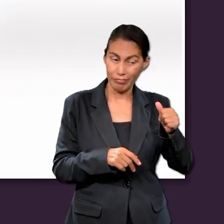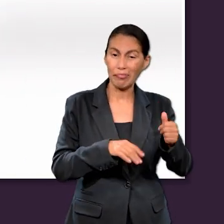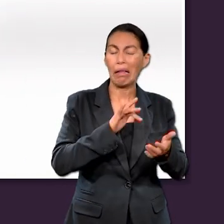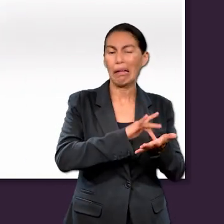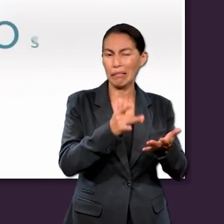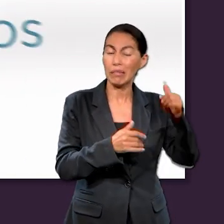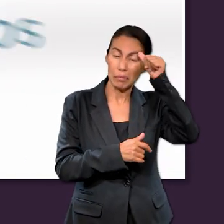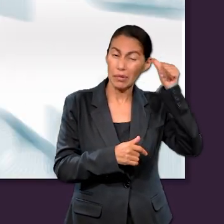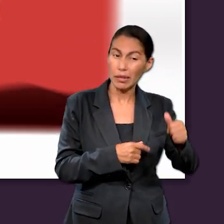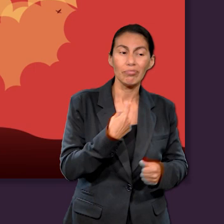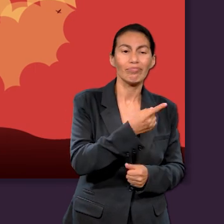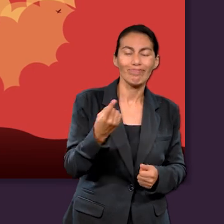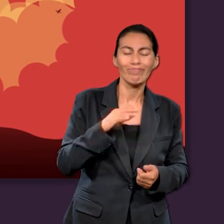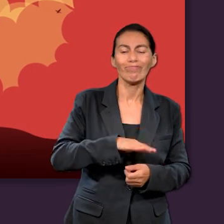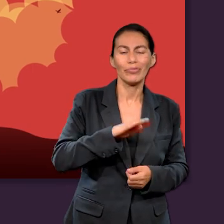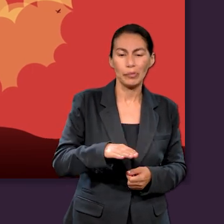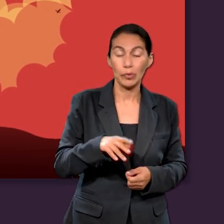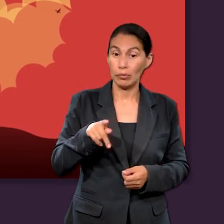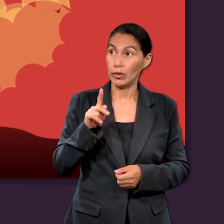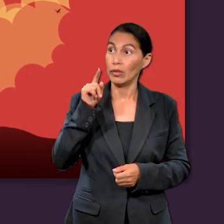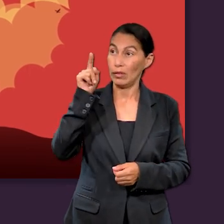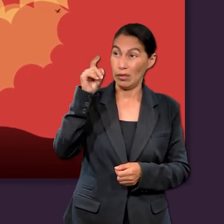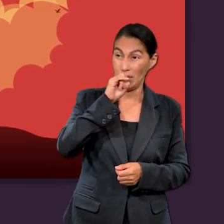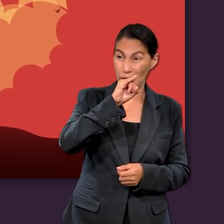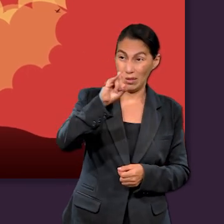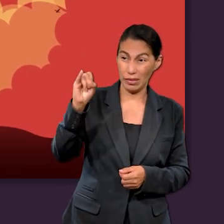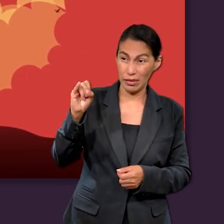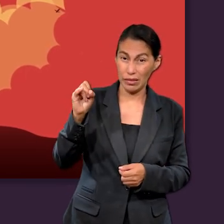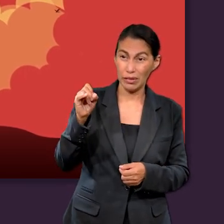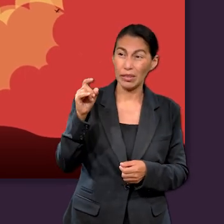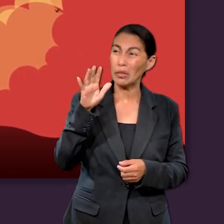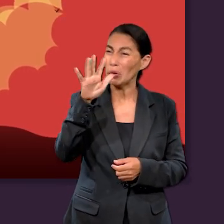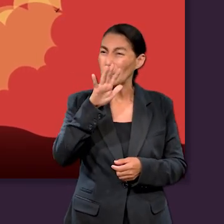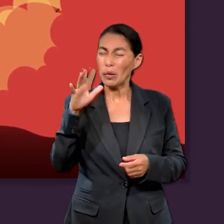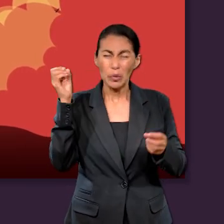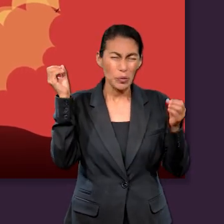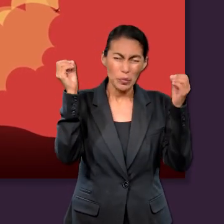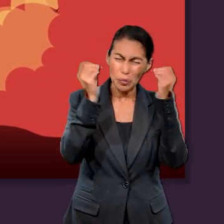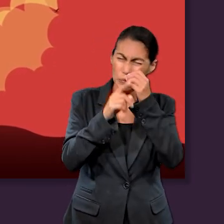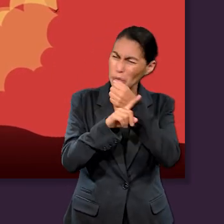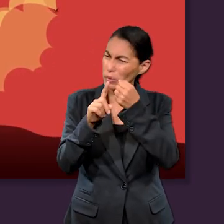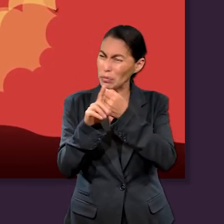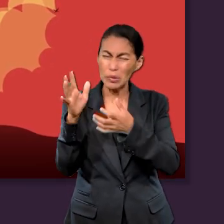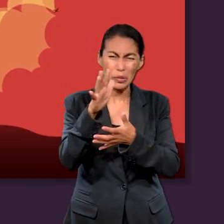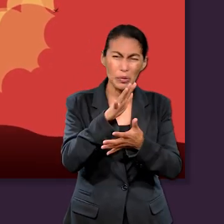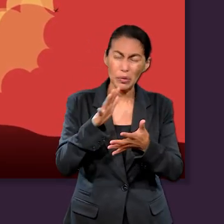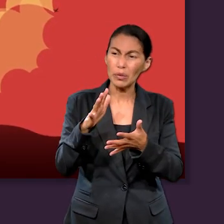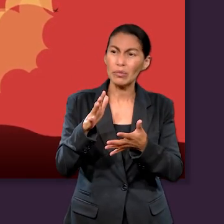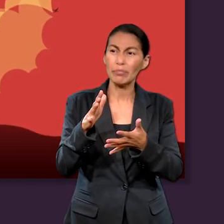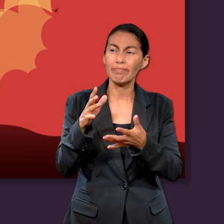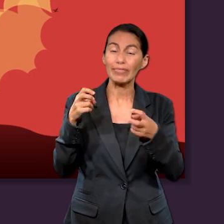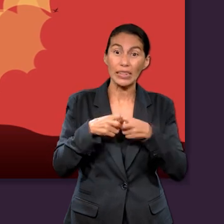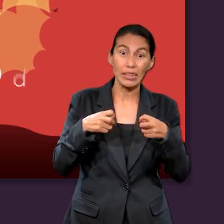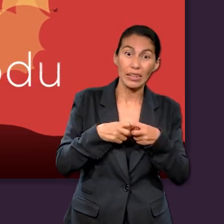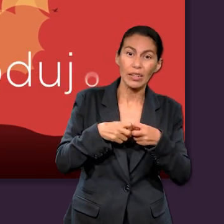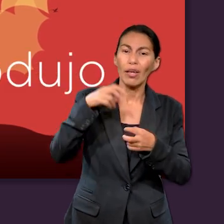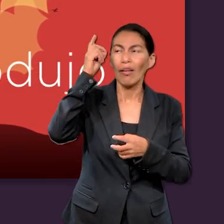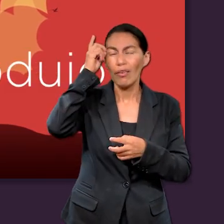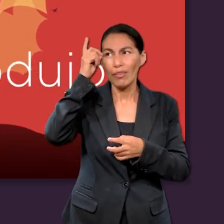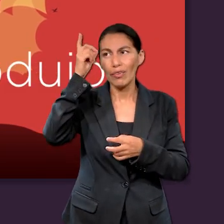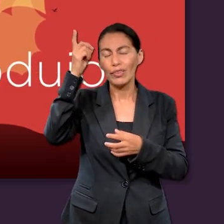el pecado morimos. Sin embargo, en el Jardín del Edén, en medio de las tinieblas y la desesperación, Dios